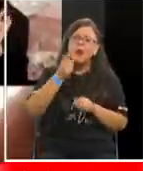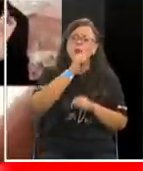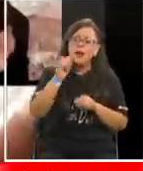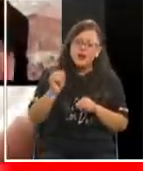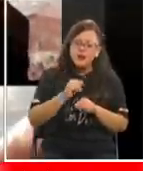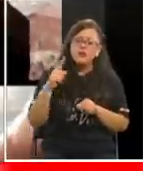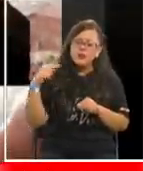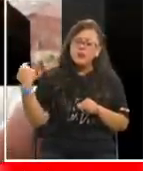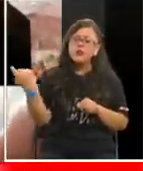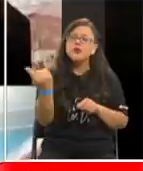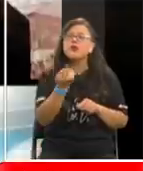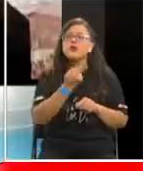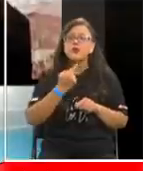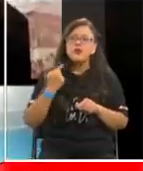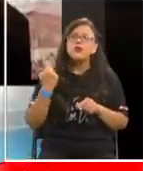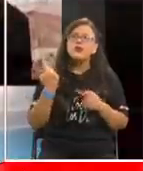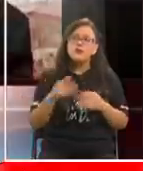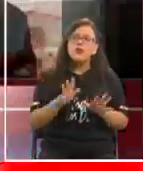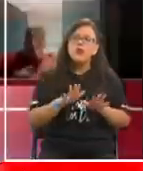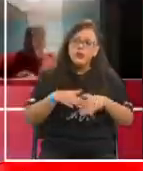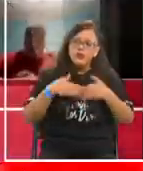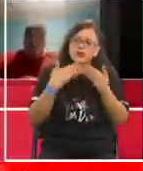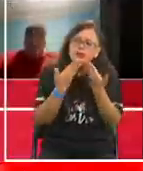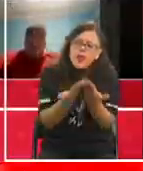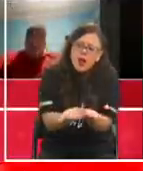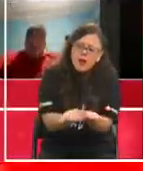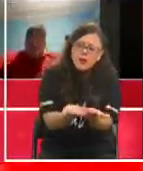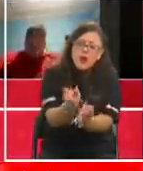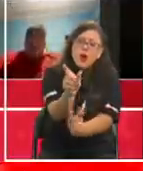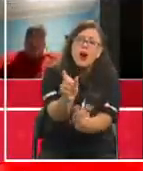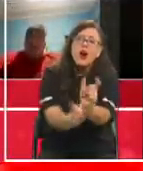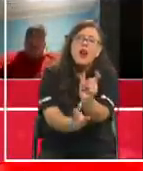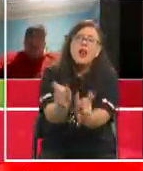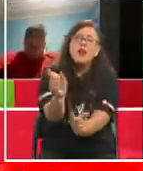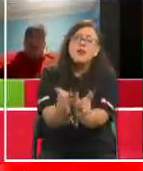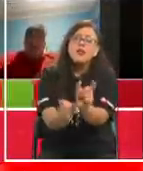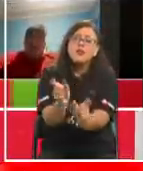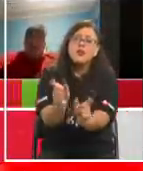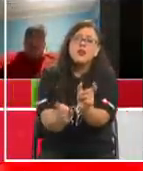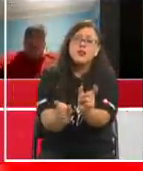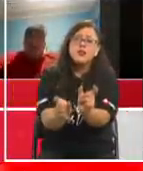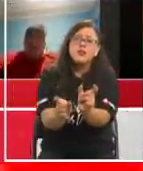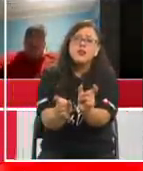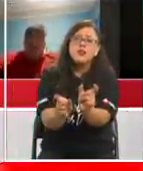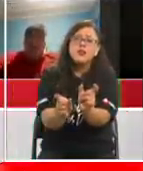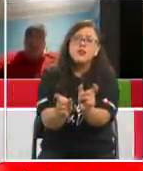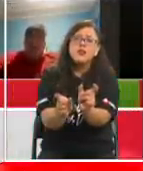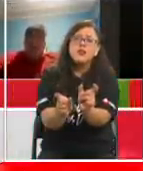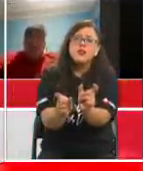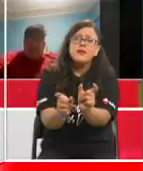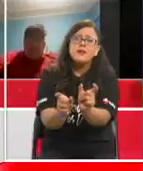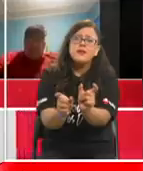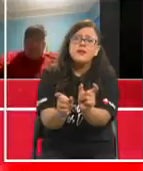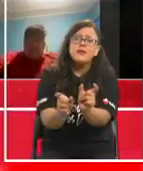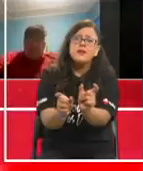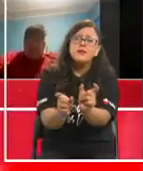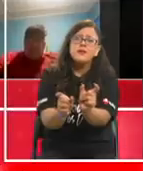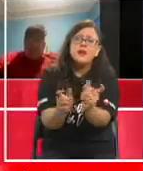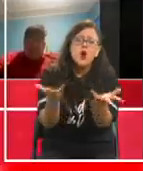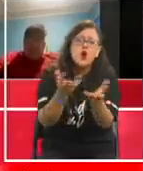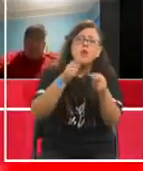podido entregarle al público una visión de lo que se hace